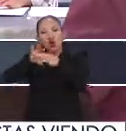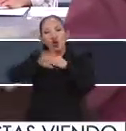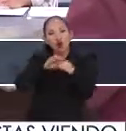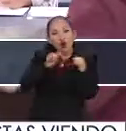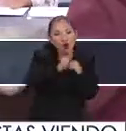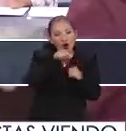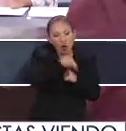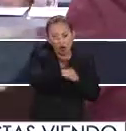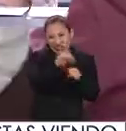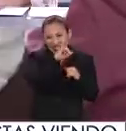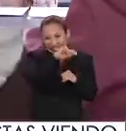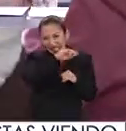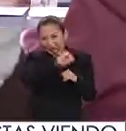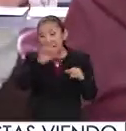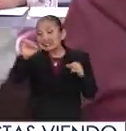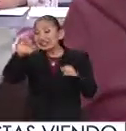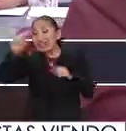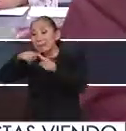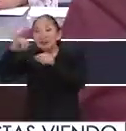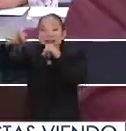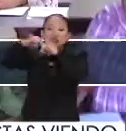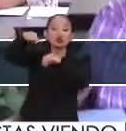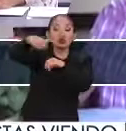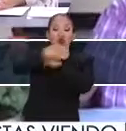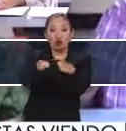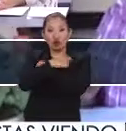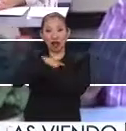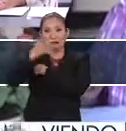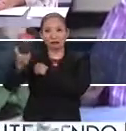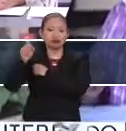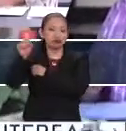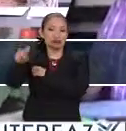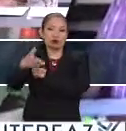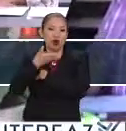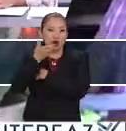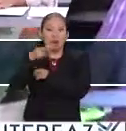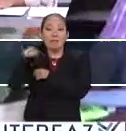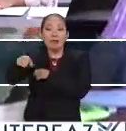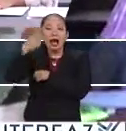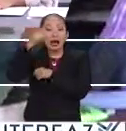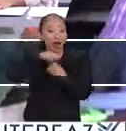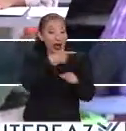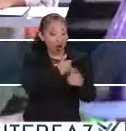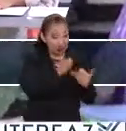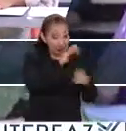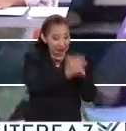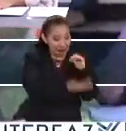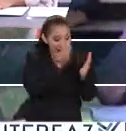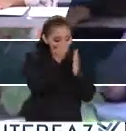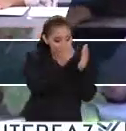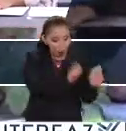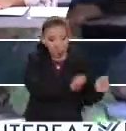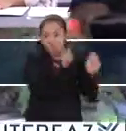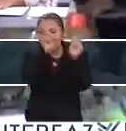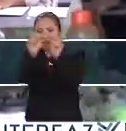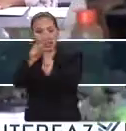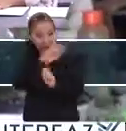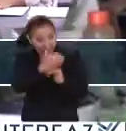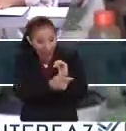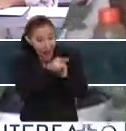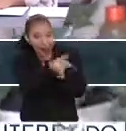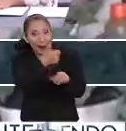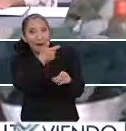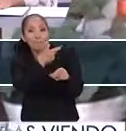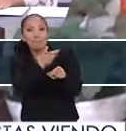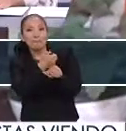la SEP y las instituciones educativas tradicionales para poder canalizar a las personas que ya, digamos,